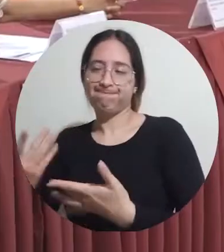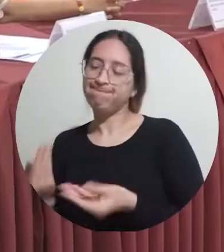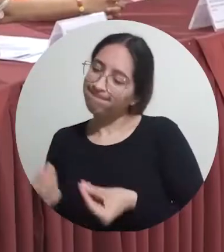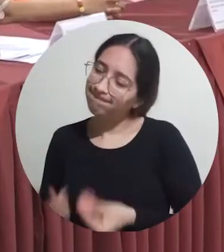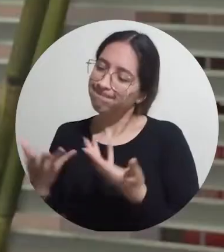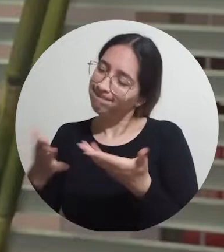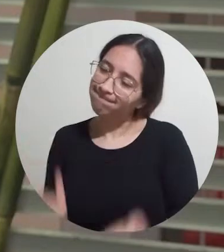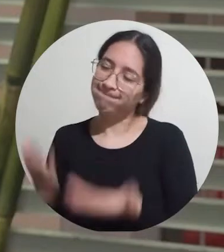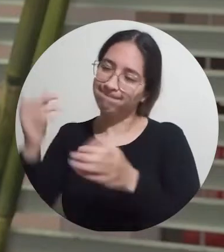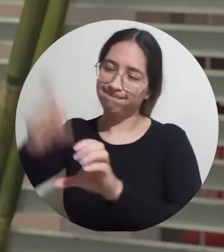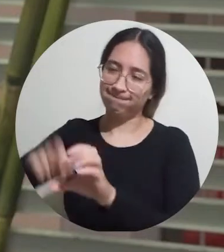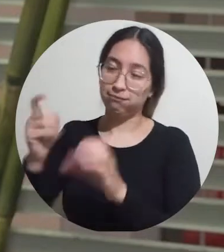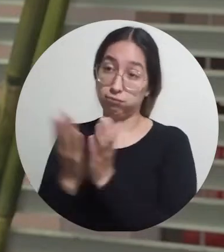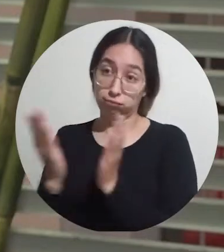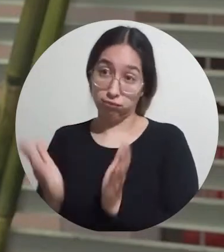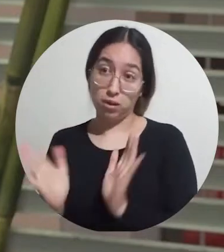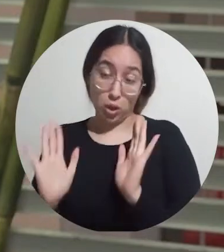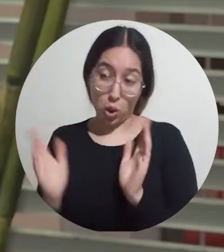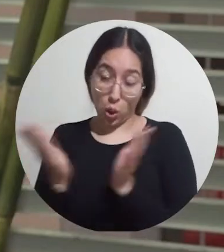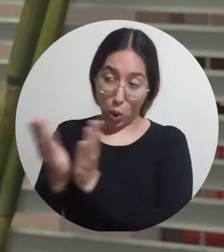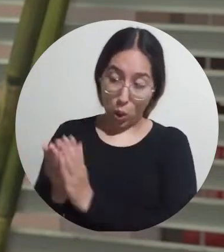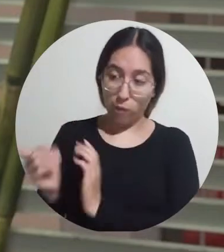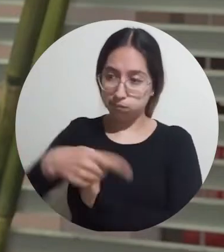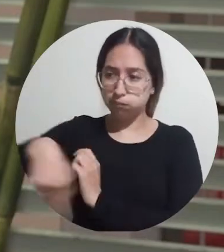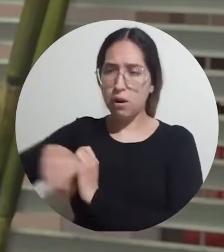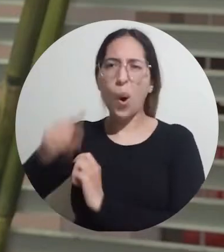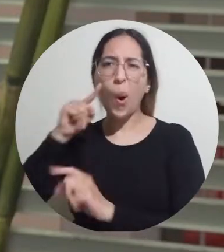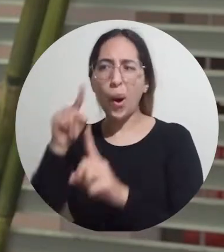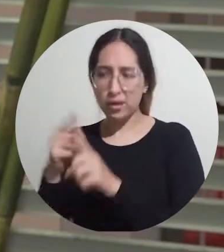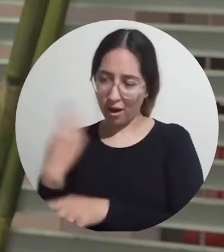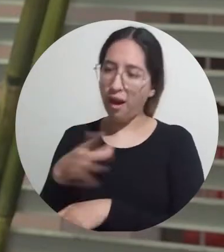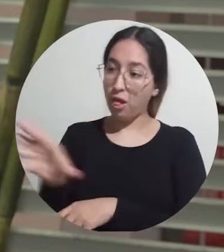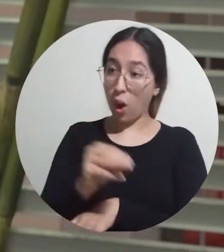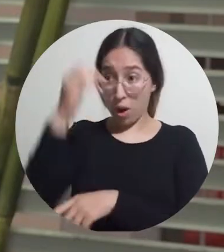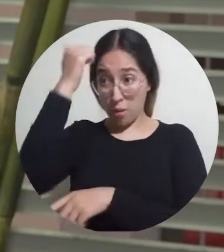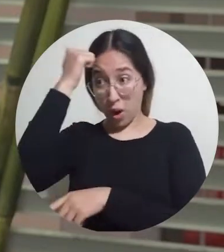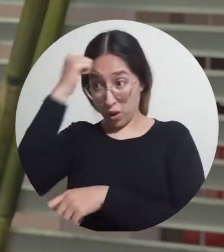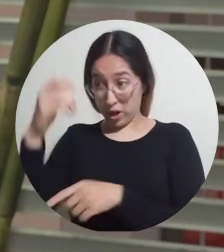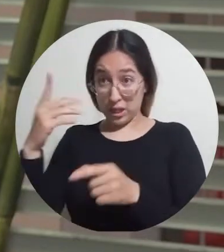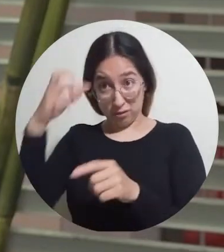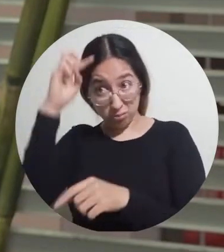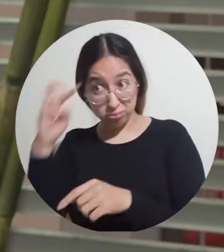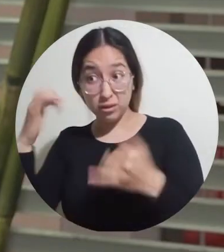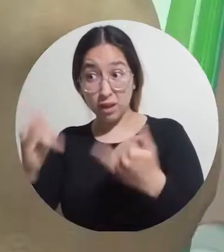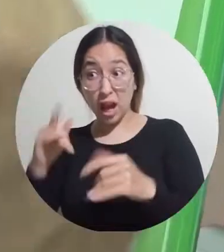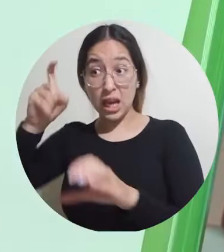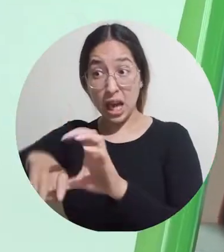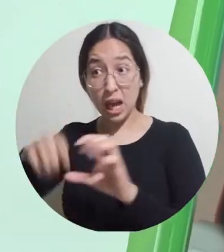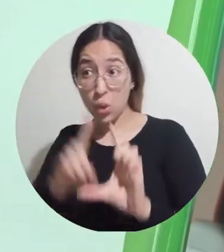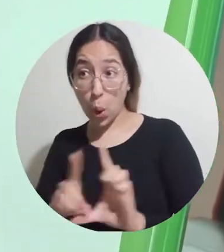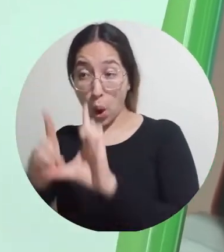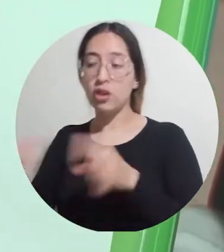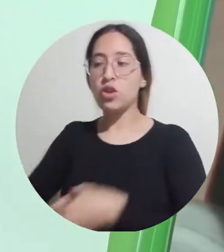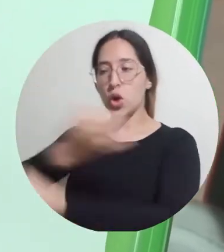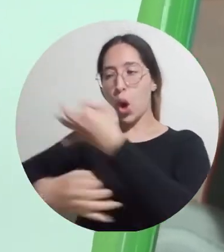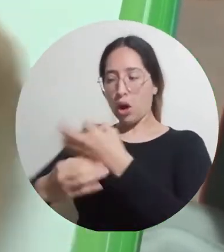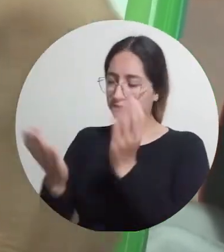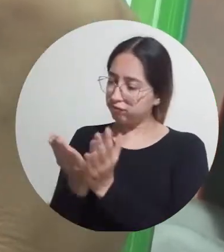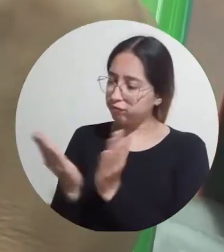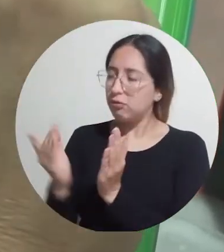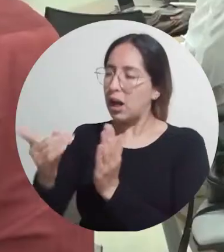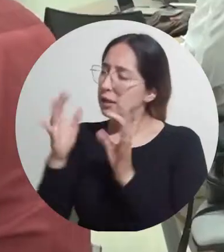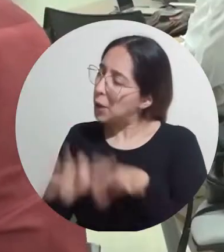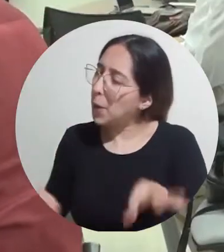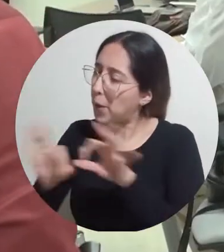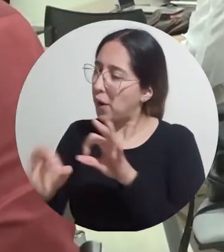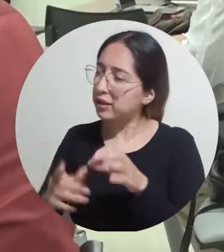universidad. Pues el mensaje es para los estudiantes a que continúen con ese entusiasmo, que persigan esa